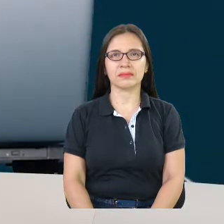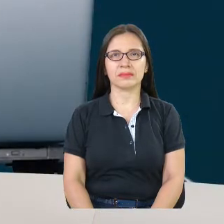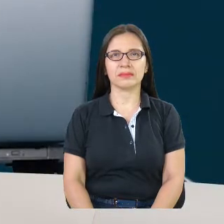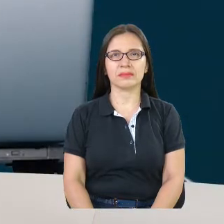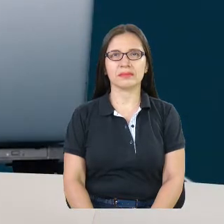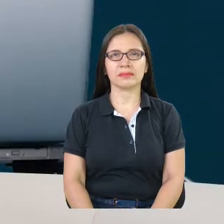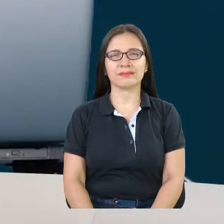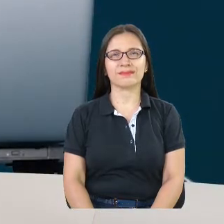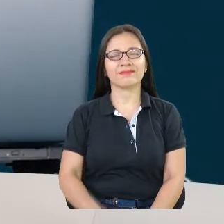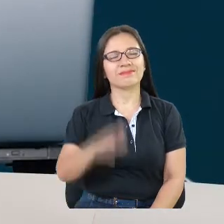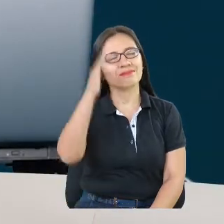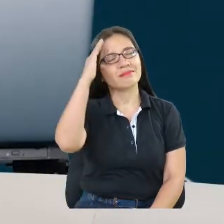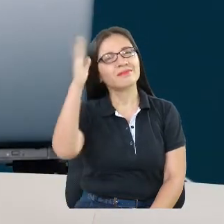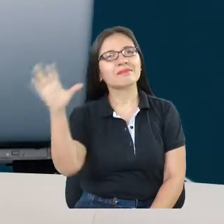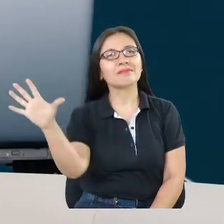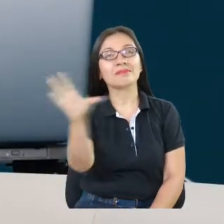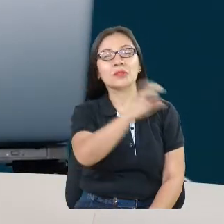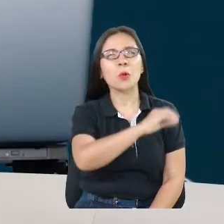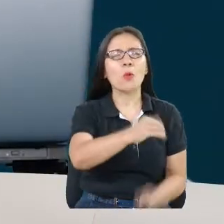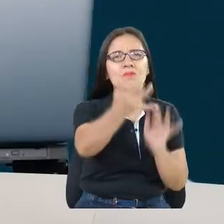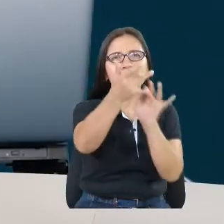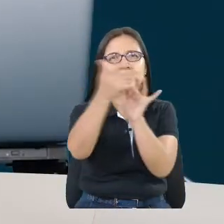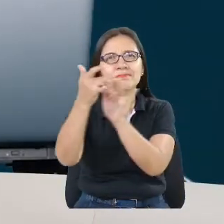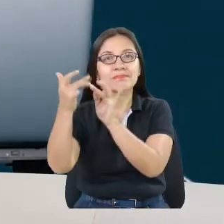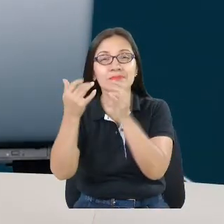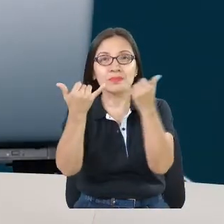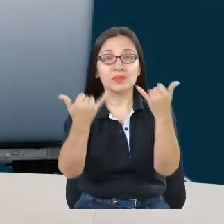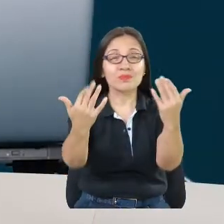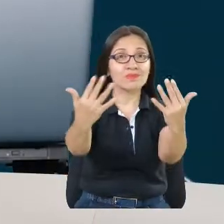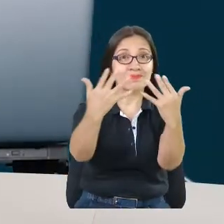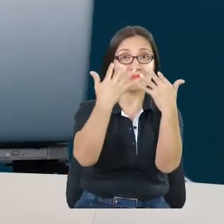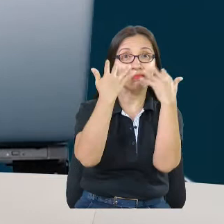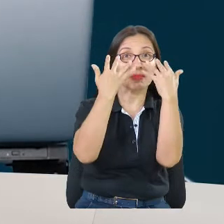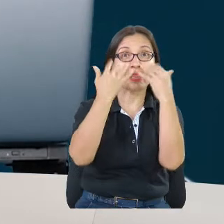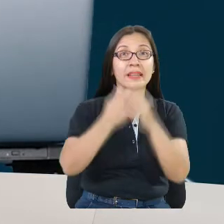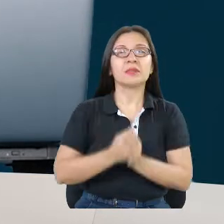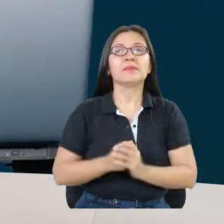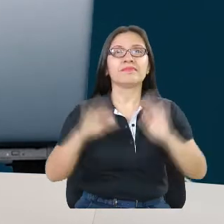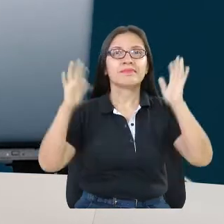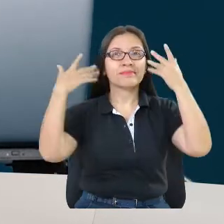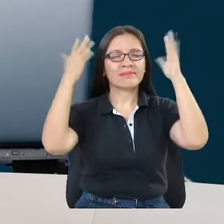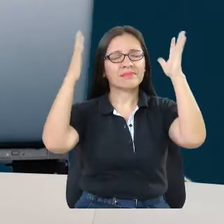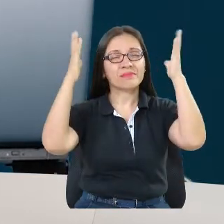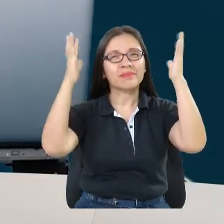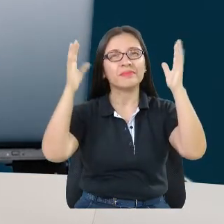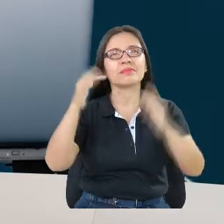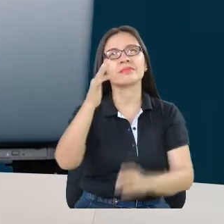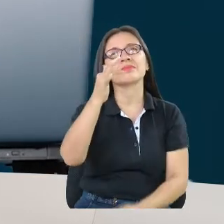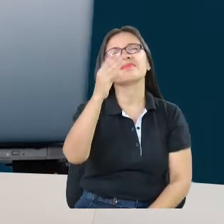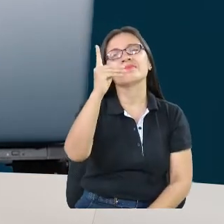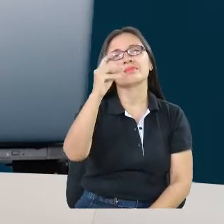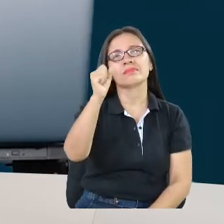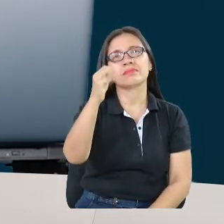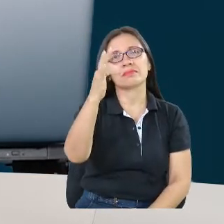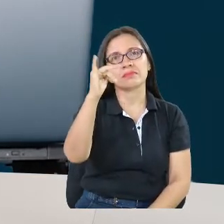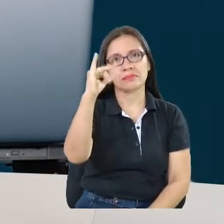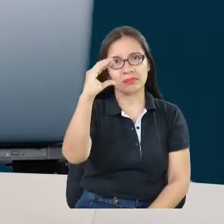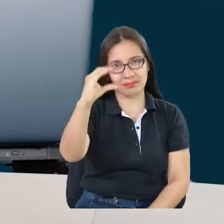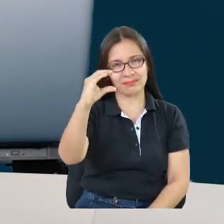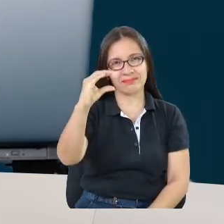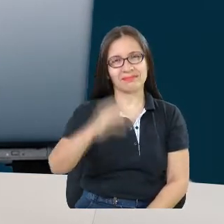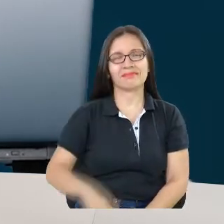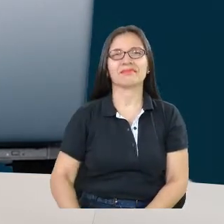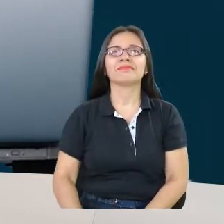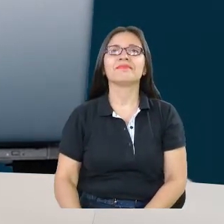Un saludo a todos los que se conectan a esta hora en el Festival de Tecnología e Innovación de DATIC. Muchas